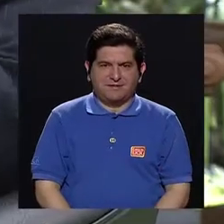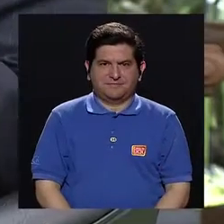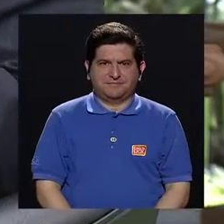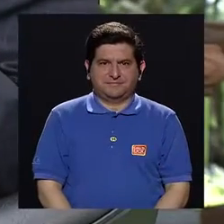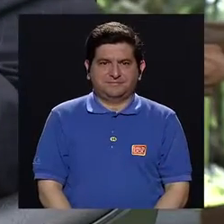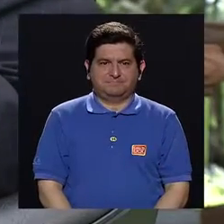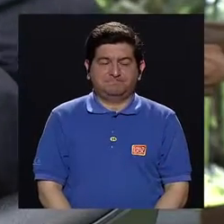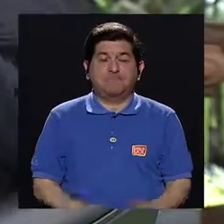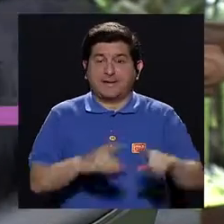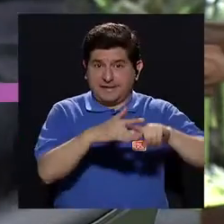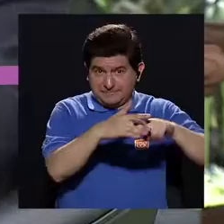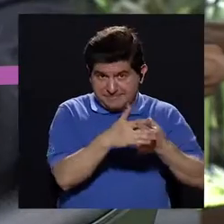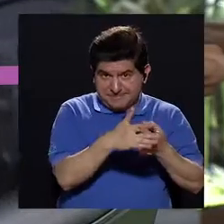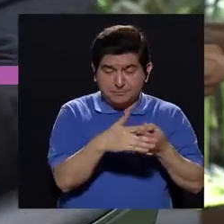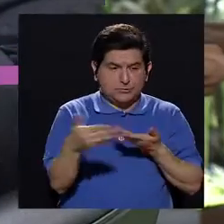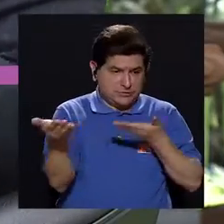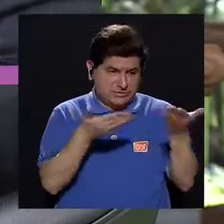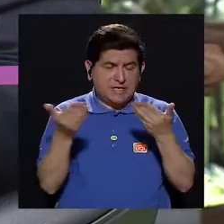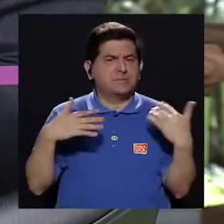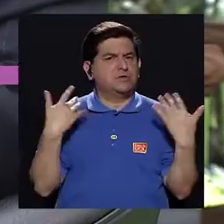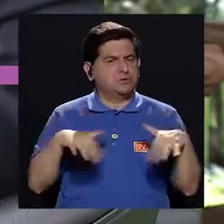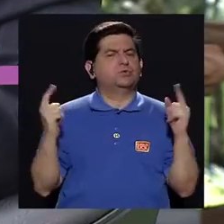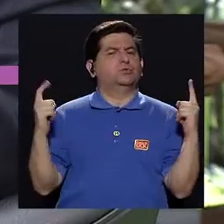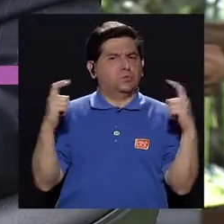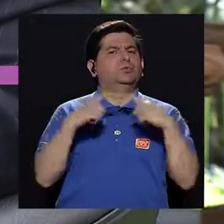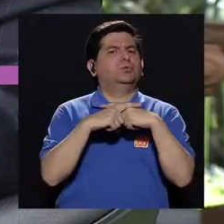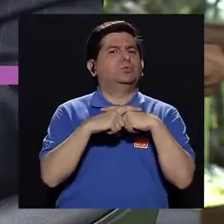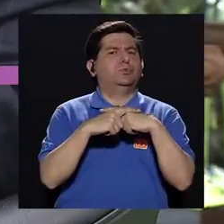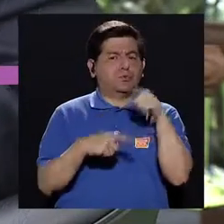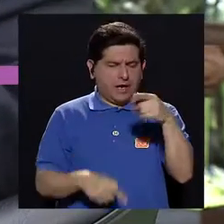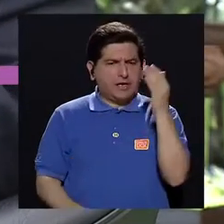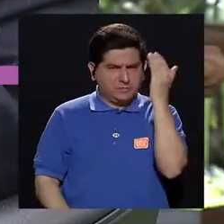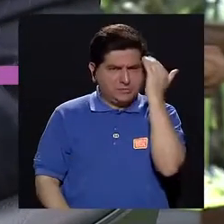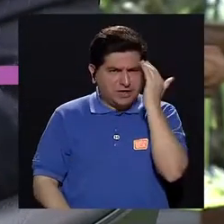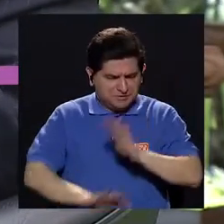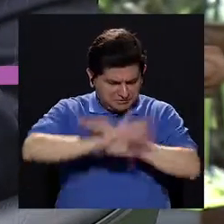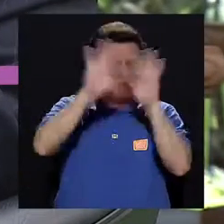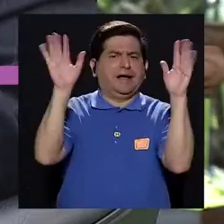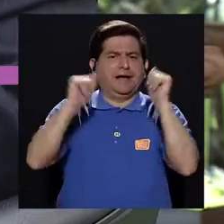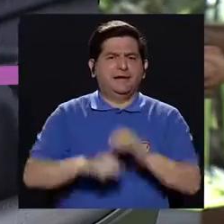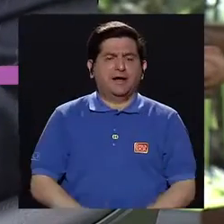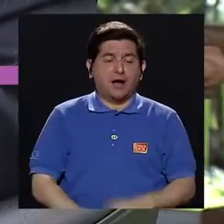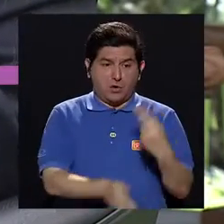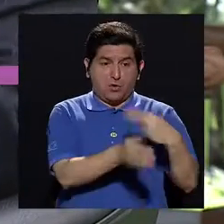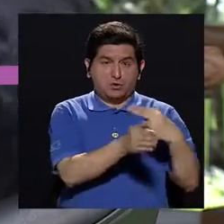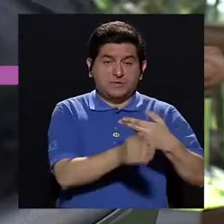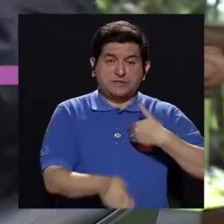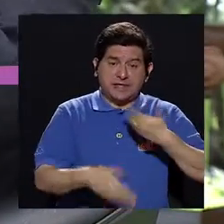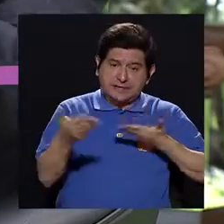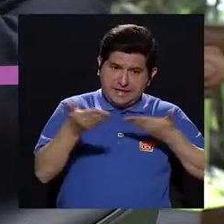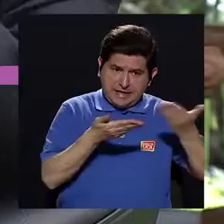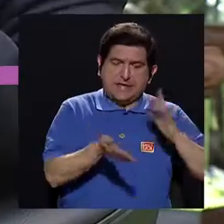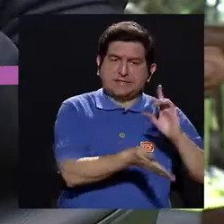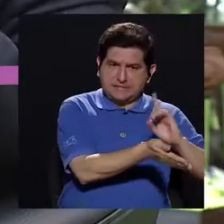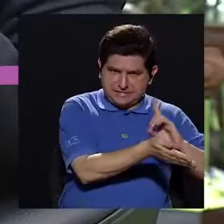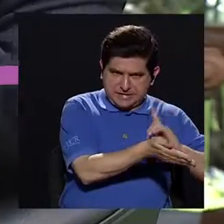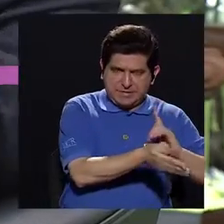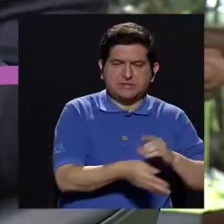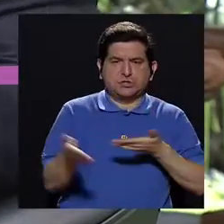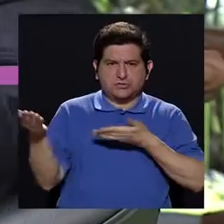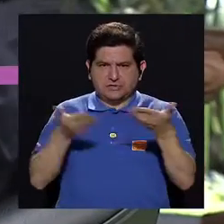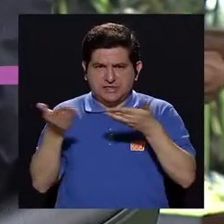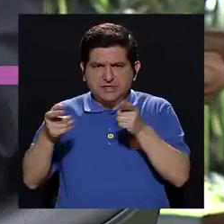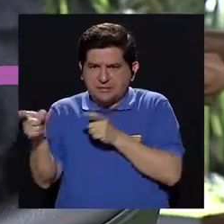Bueno, para empezar son servicios complejos. Eso tenemos que tenerlo claro. Un hospital tiene sus servicios médicos